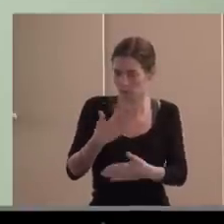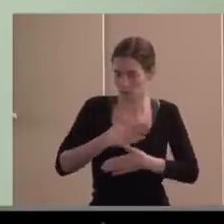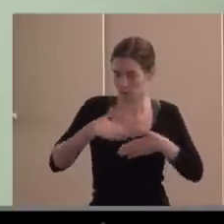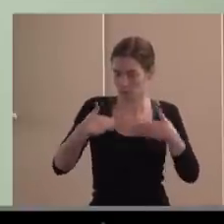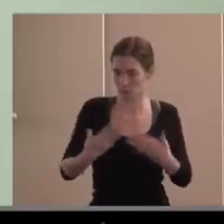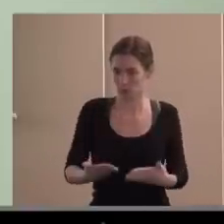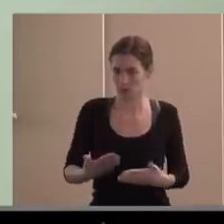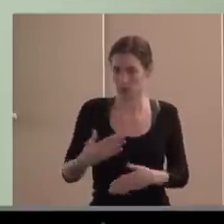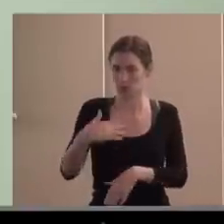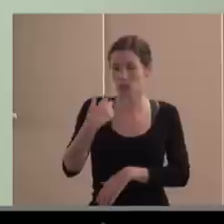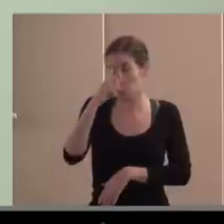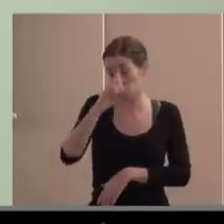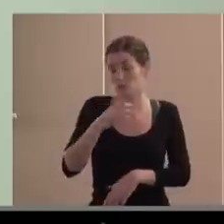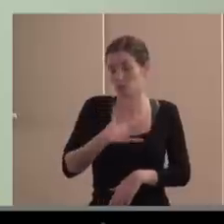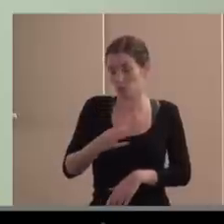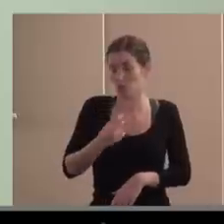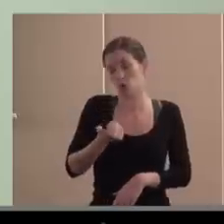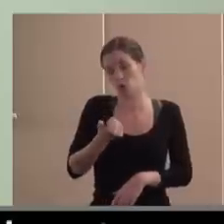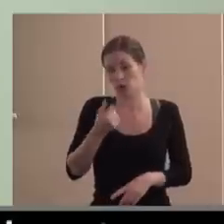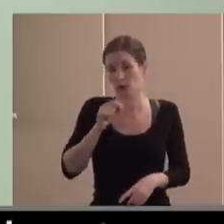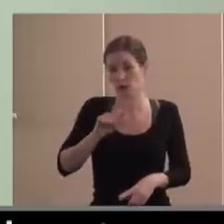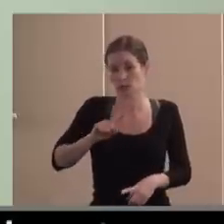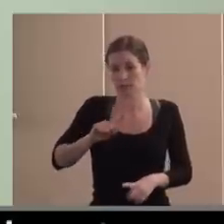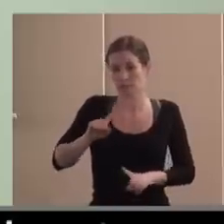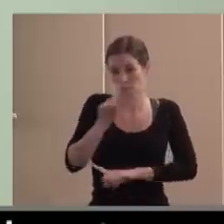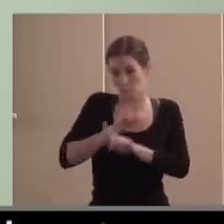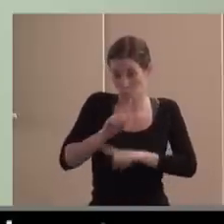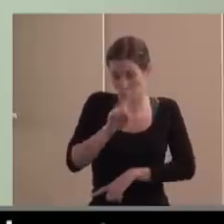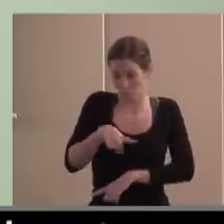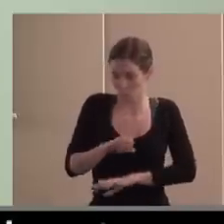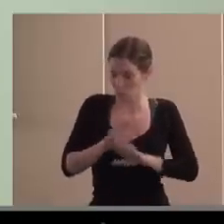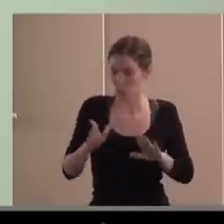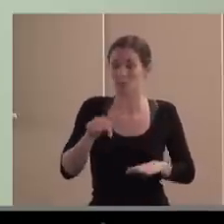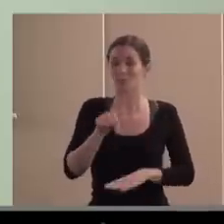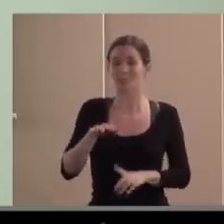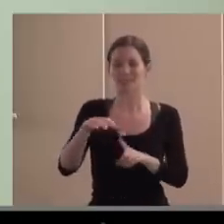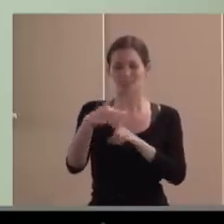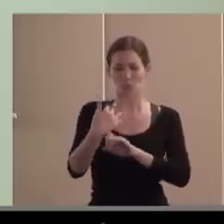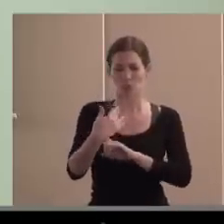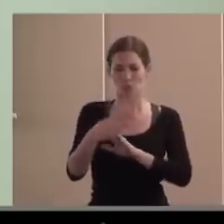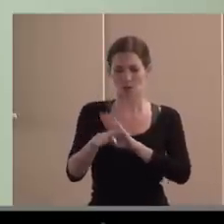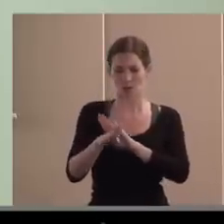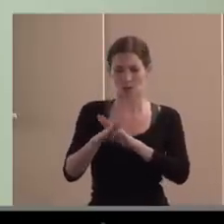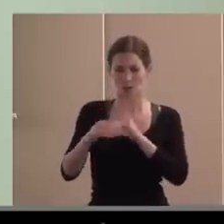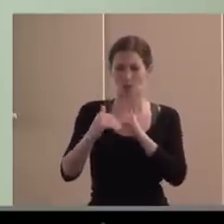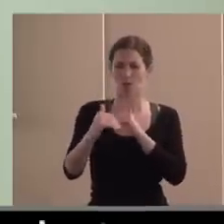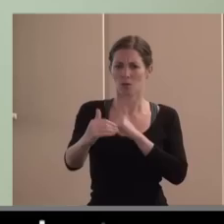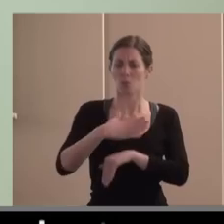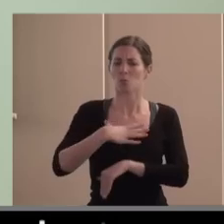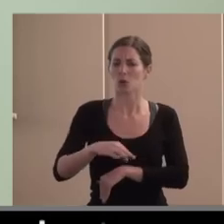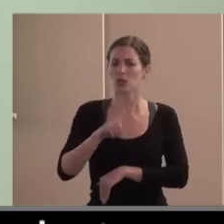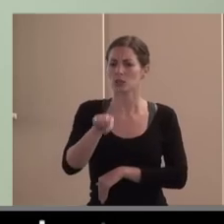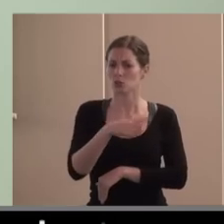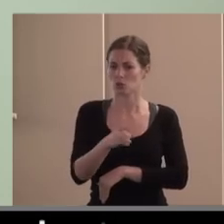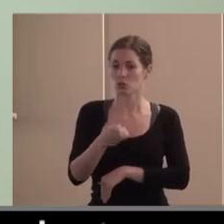si con tinte o no polémico. ¿Esto se puede mantener mucho tiempo? Si nos hubieran dado a elegir un modelo, ¿qué modelo quiere el movimiento